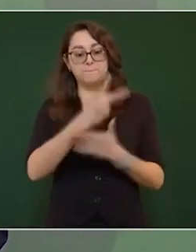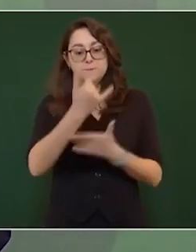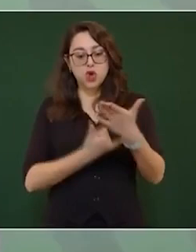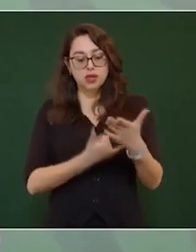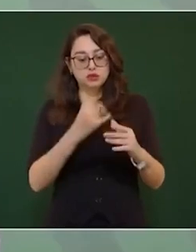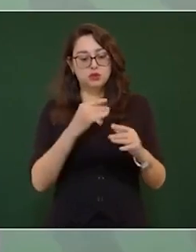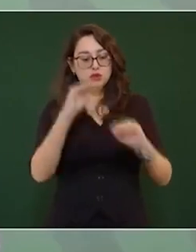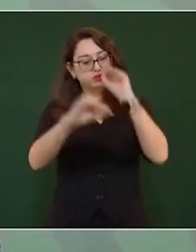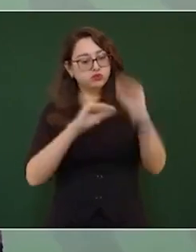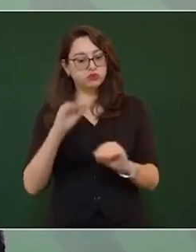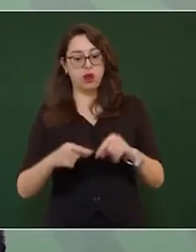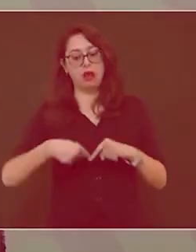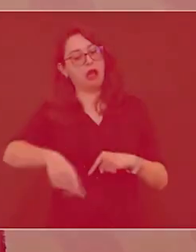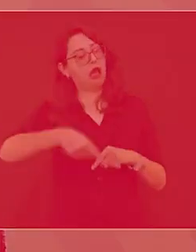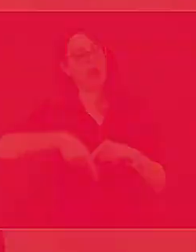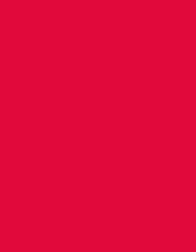trenes de pasajeros.